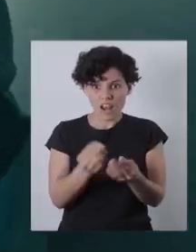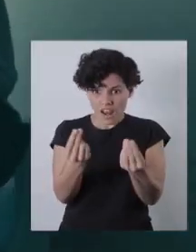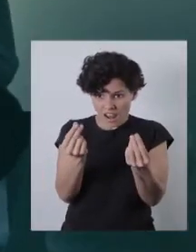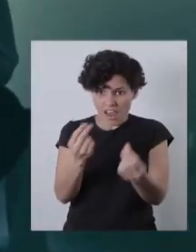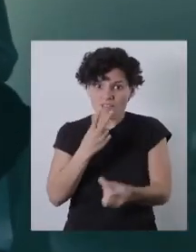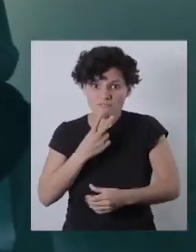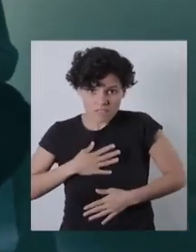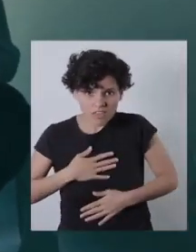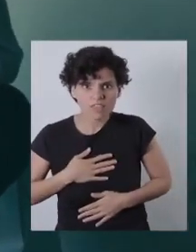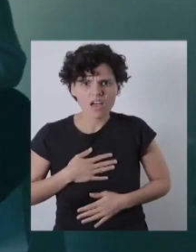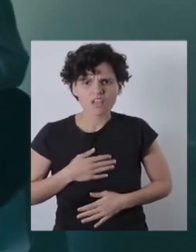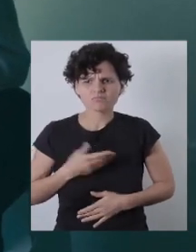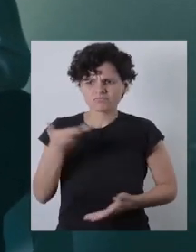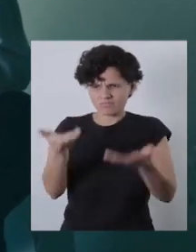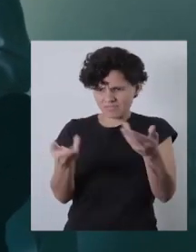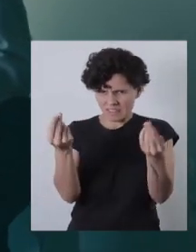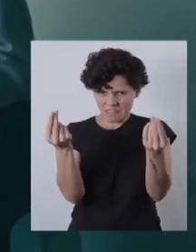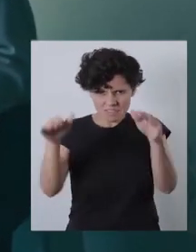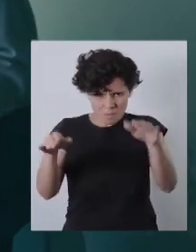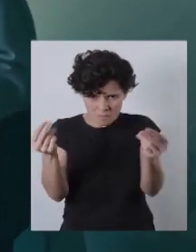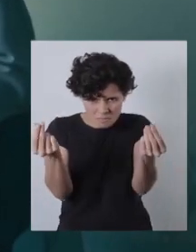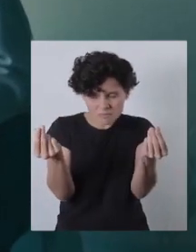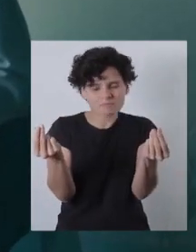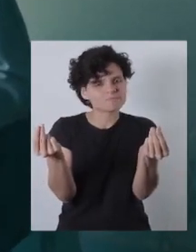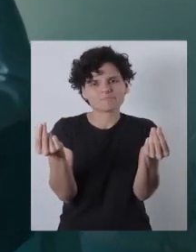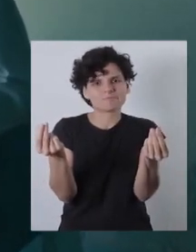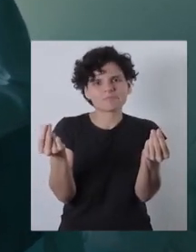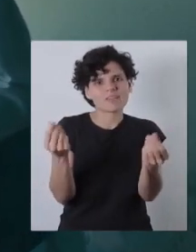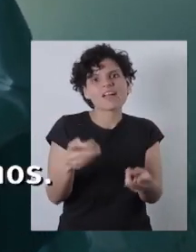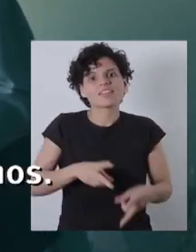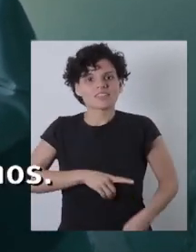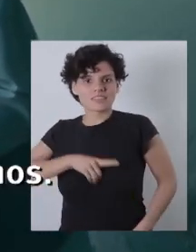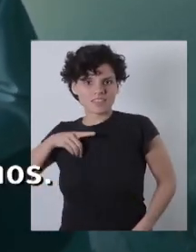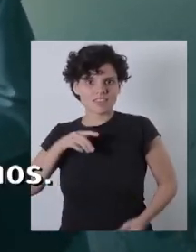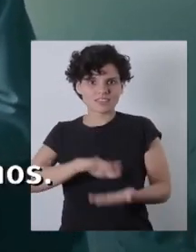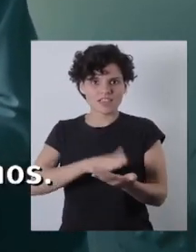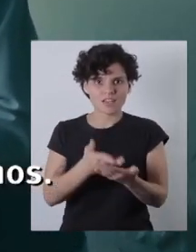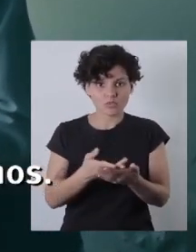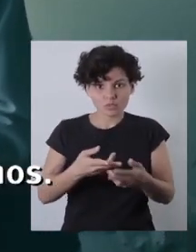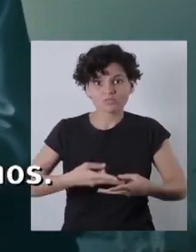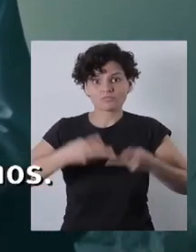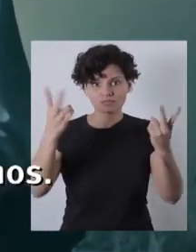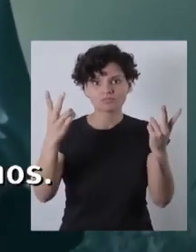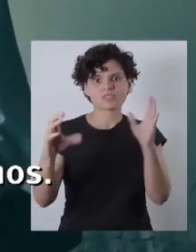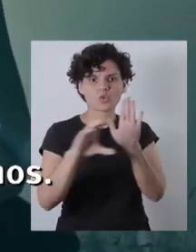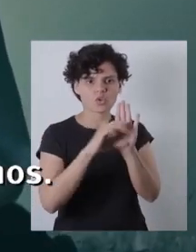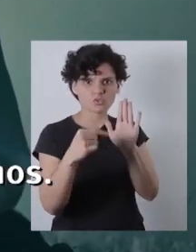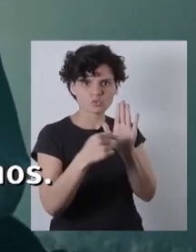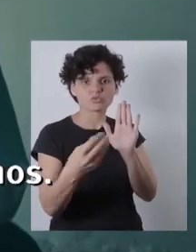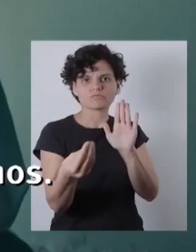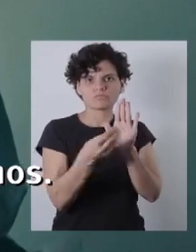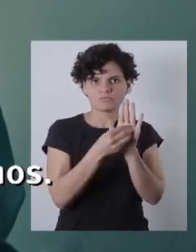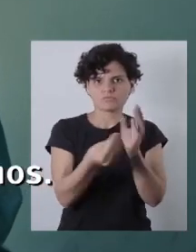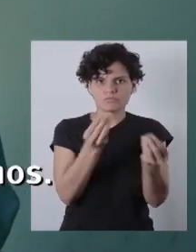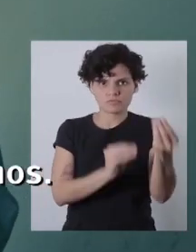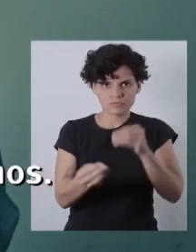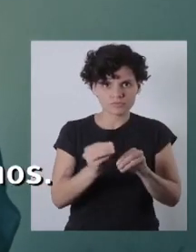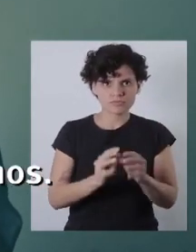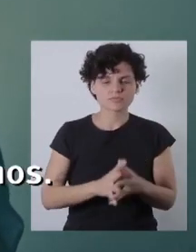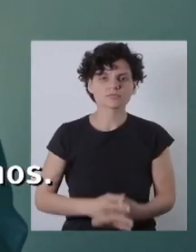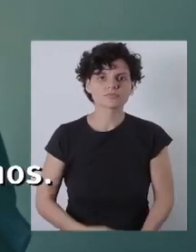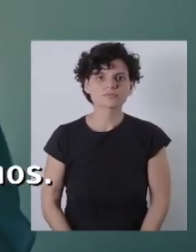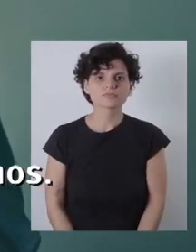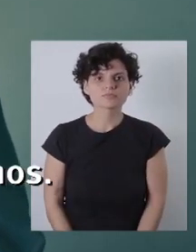El valor de la vida no puede relativizarse en función del dinero. El derecho a la salud digna debe estar consagrado en la constitución que